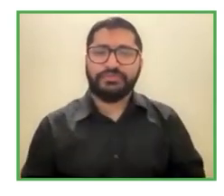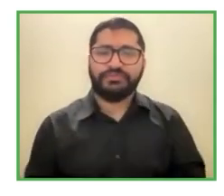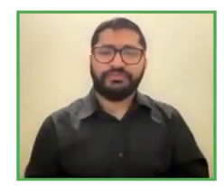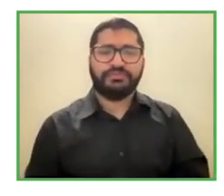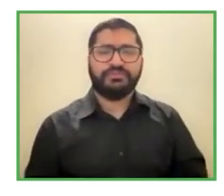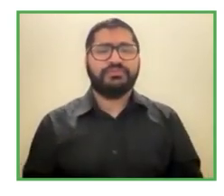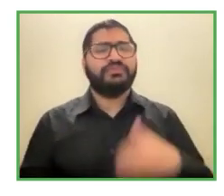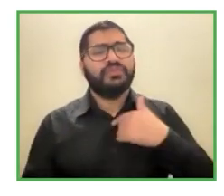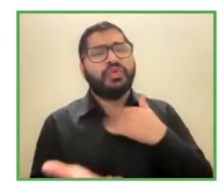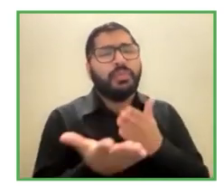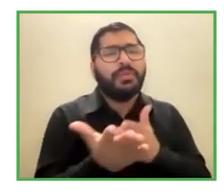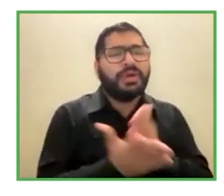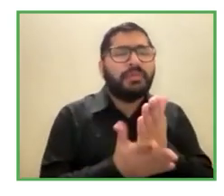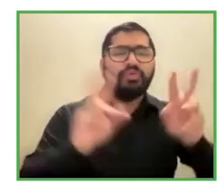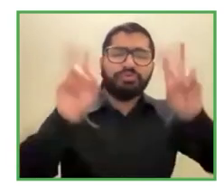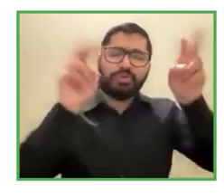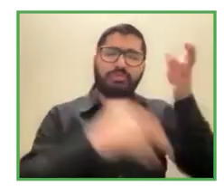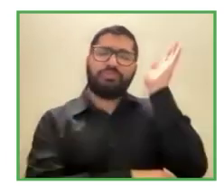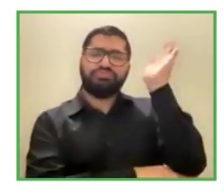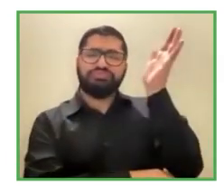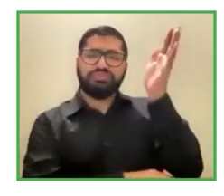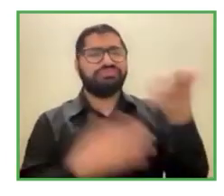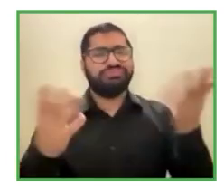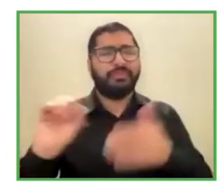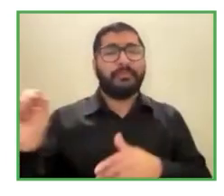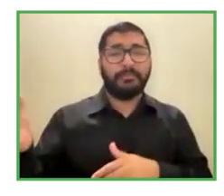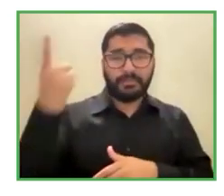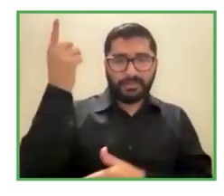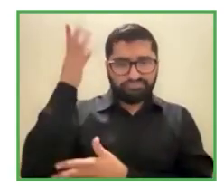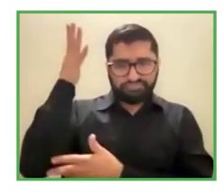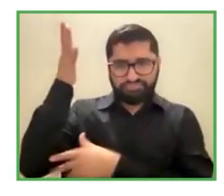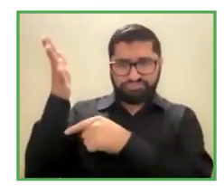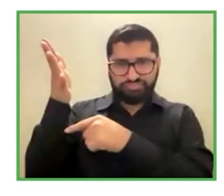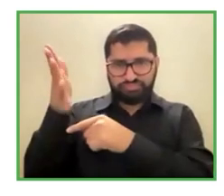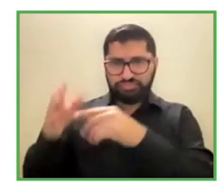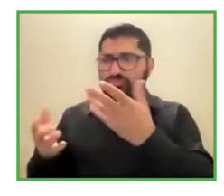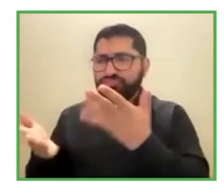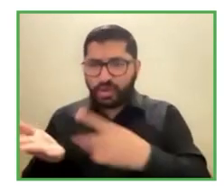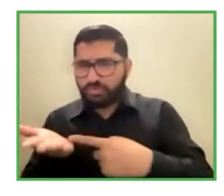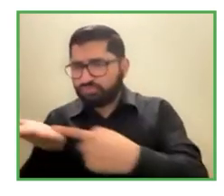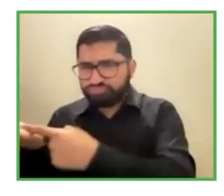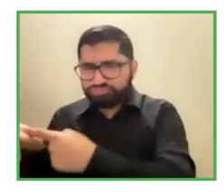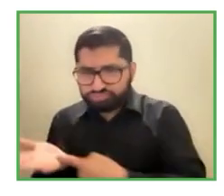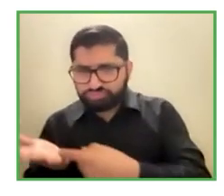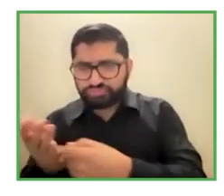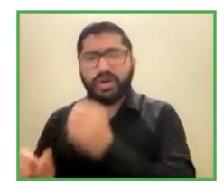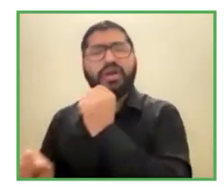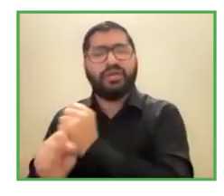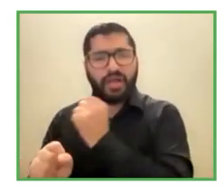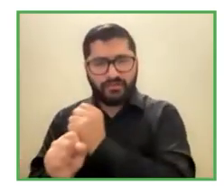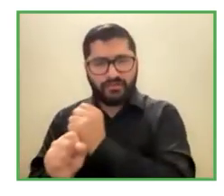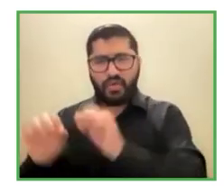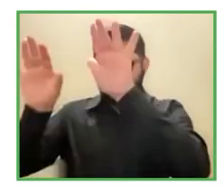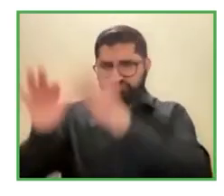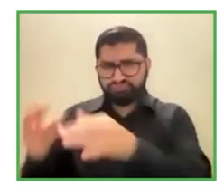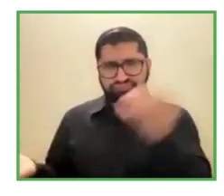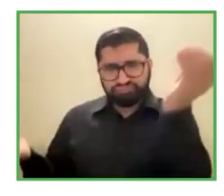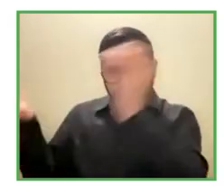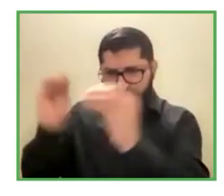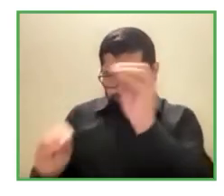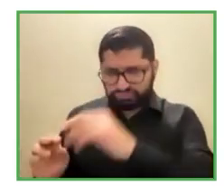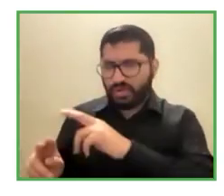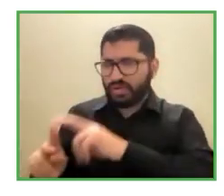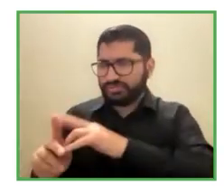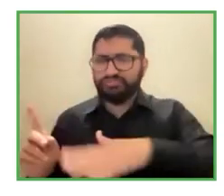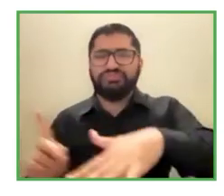exposición hablando de un empleo virtual ¿no es cierto? creando un ambiente en torno a un empleo virtual que se puede hacer